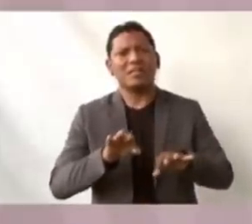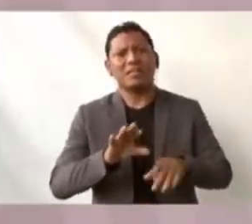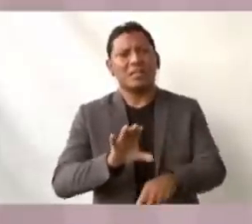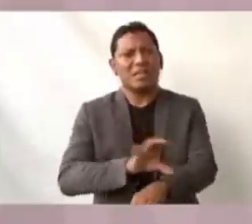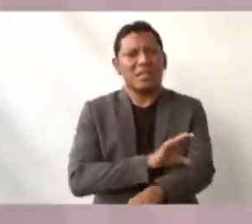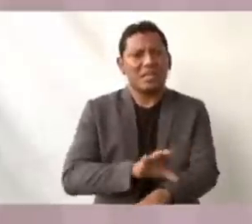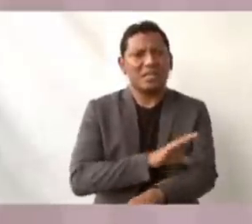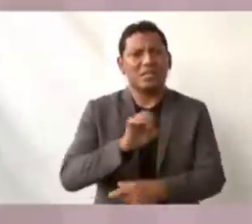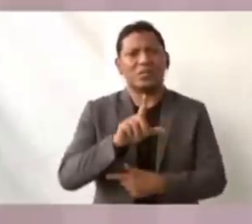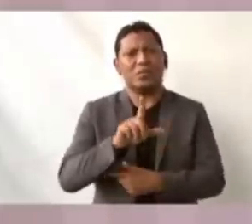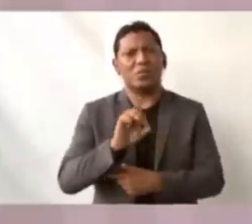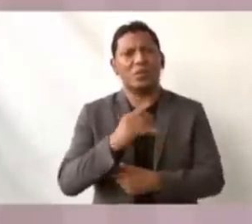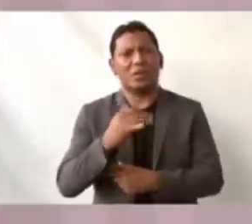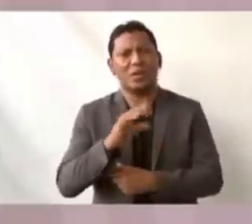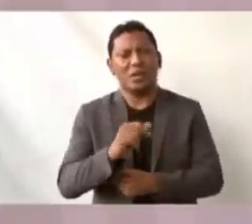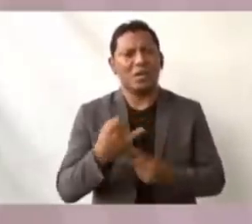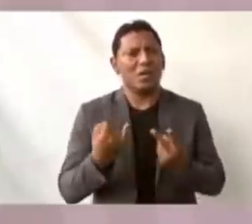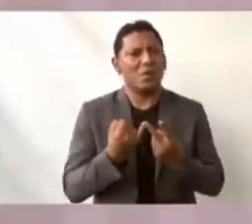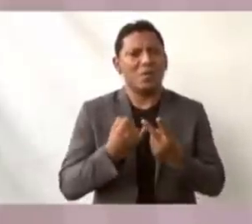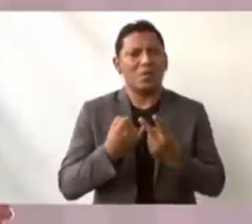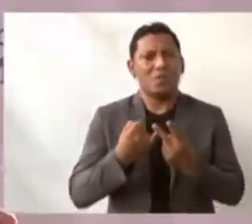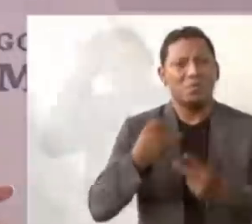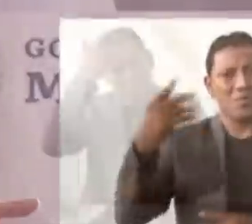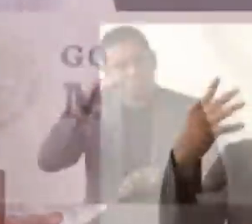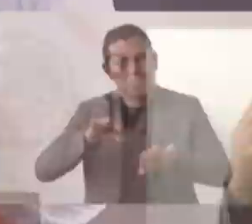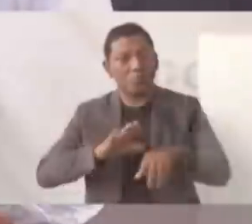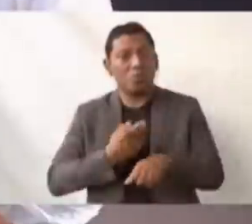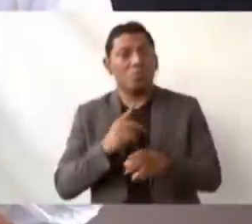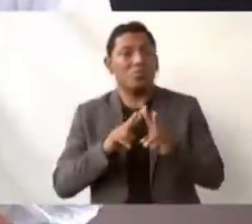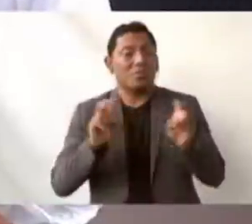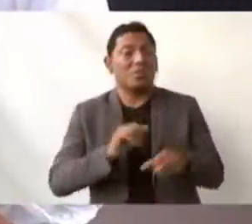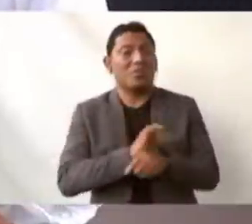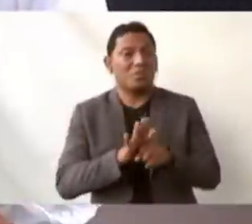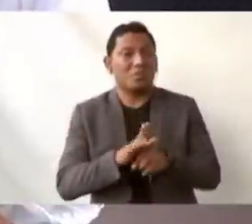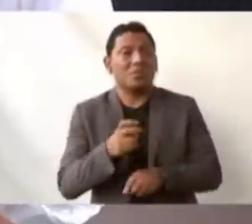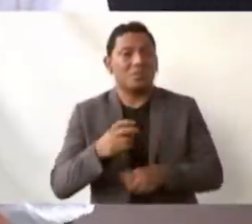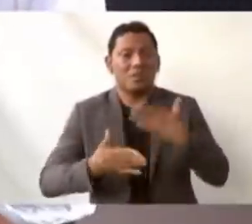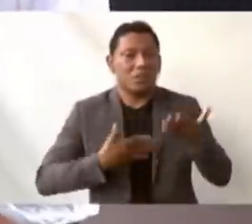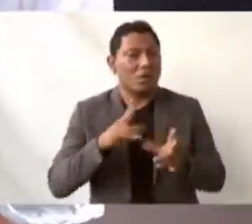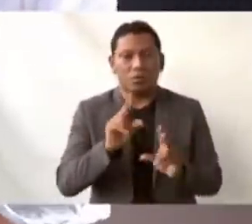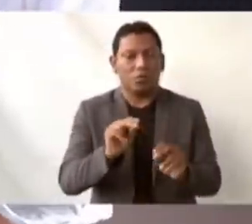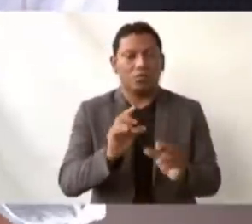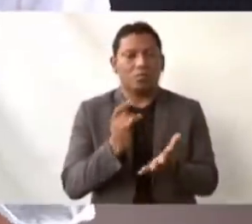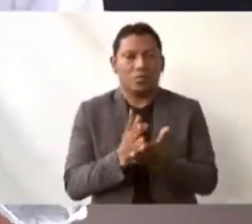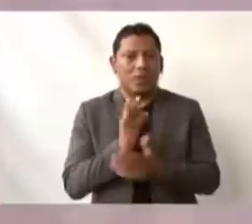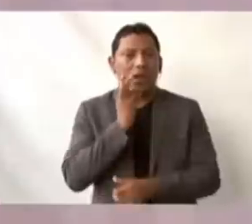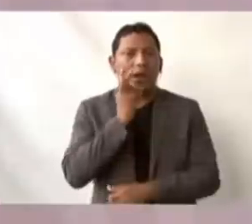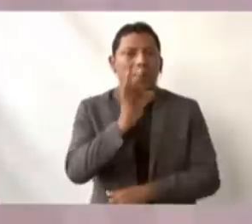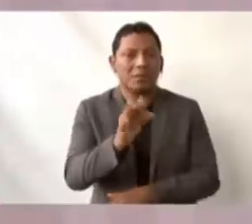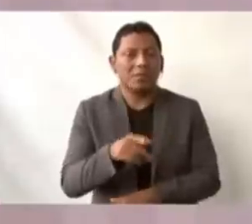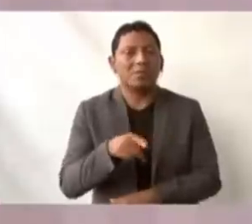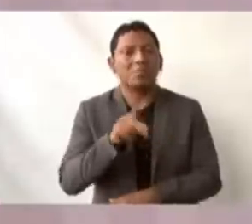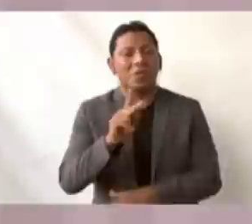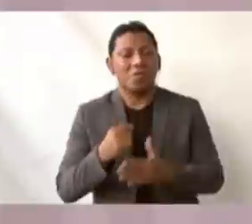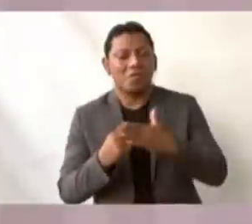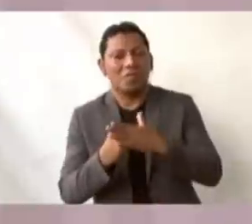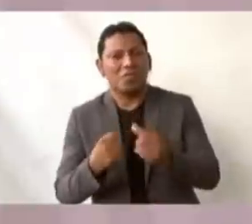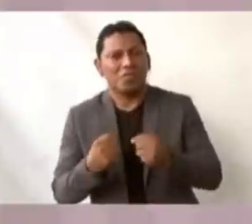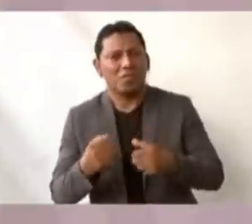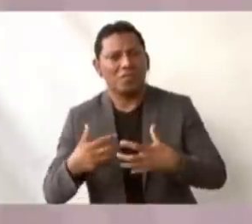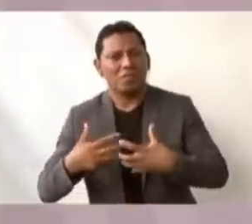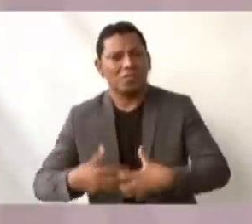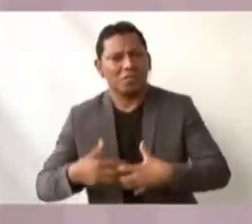también instalación de paneles solares. Pero la base industrial de México